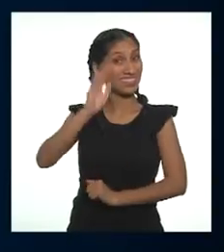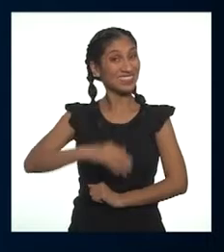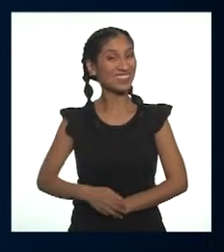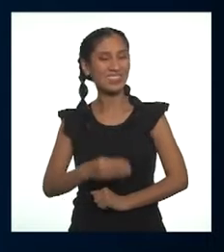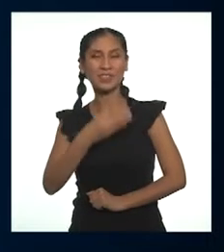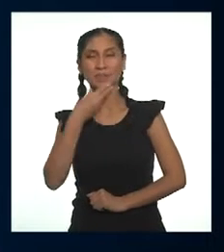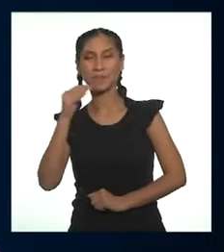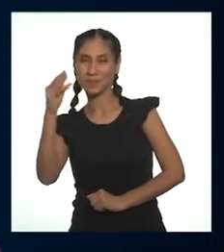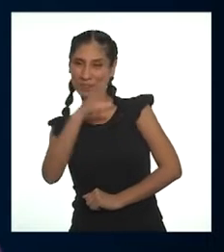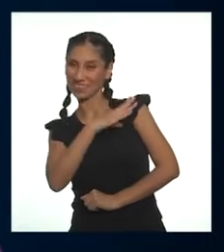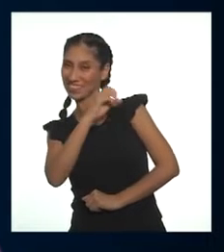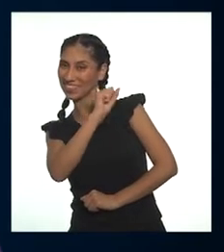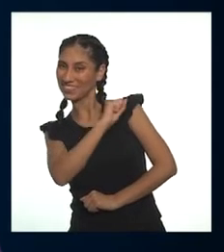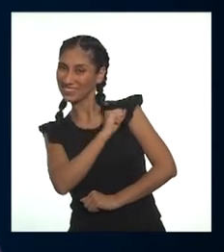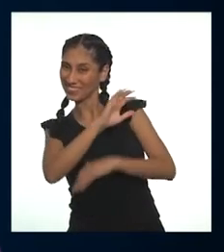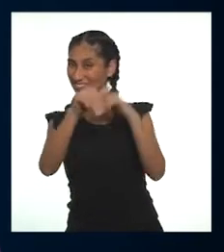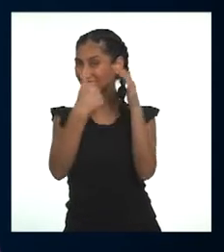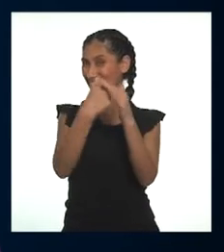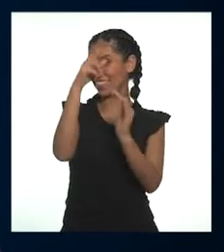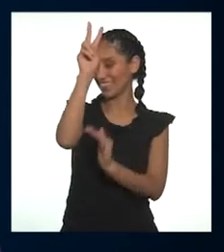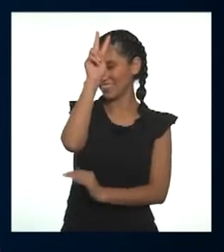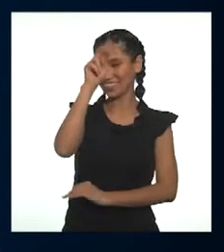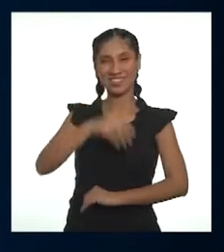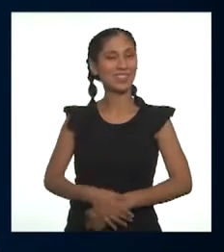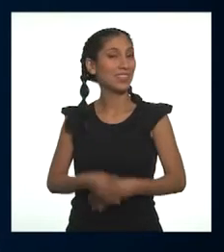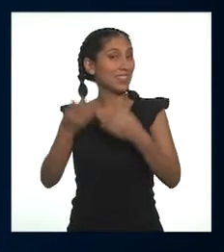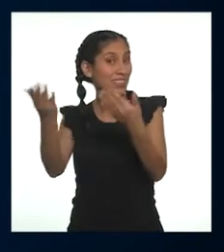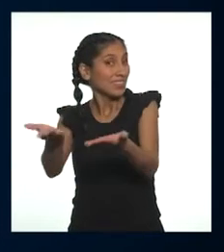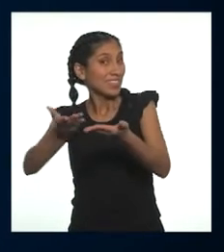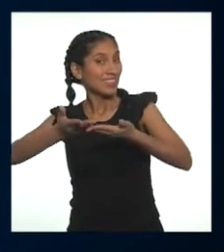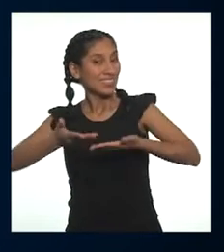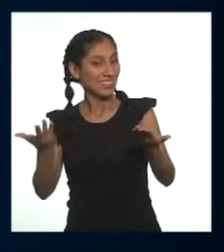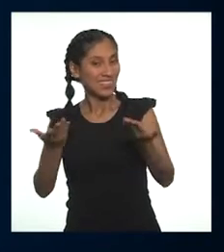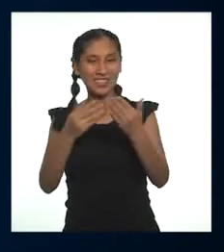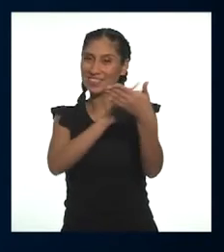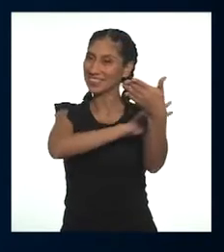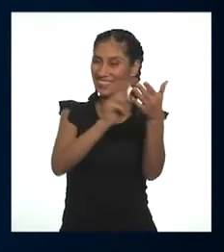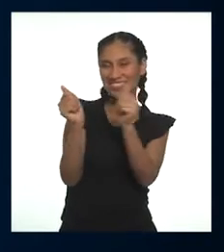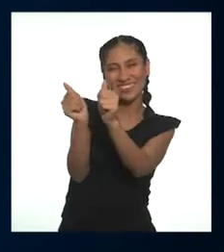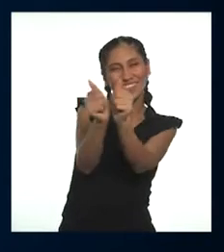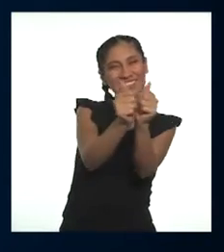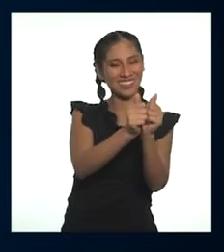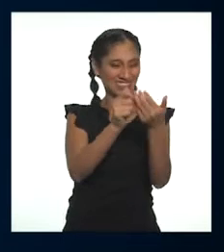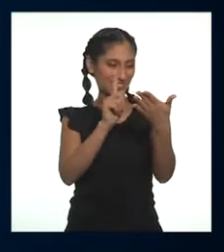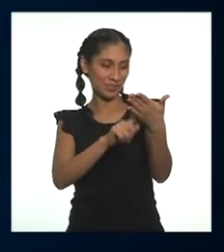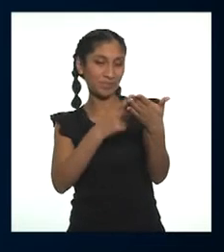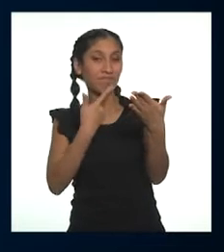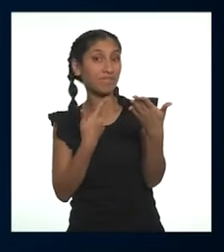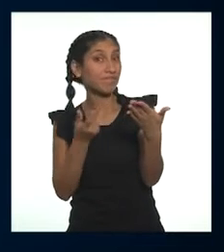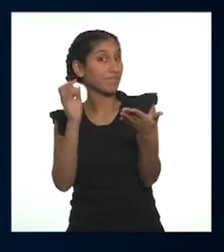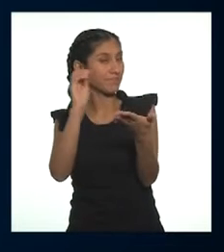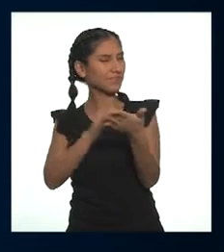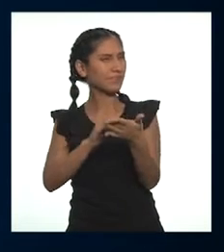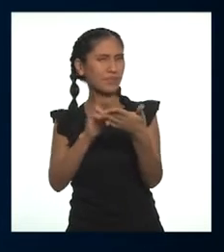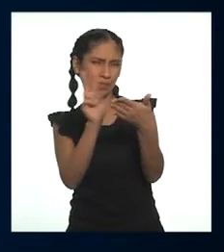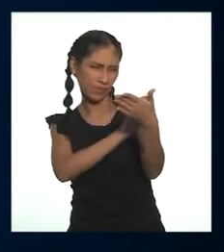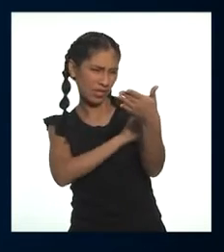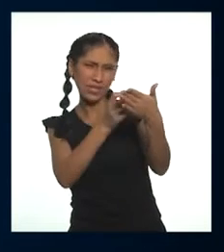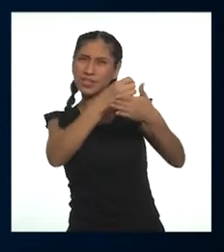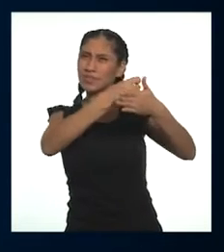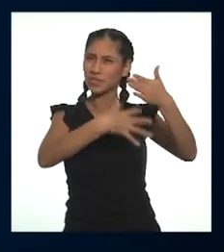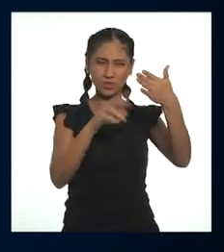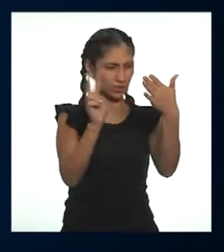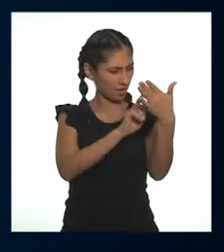¡Buenas tardes chicas y chicos de Quinto de Secundaria de todo el Perú! Bienvenidos a Leemos Juntos, donde una vez más